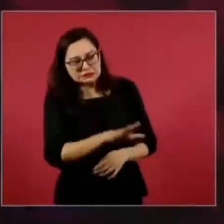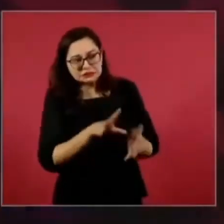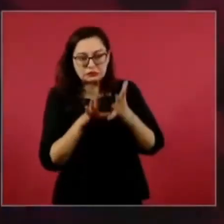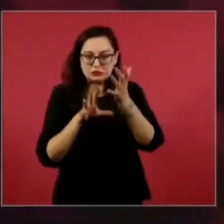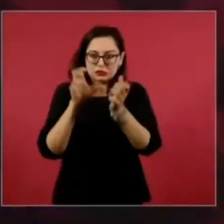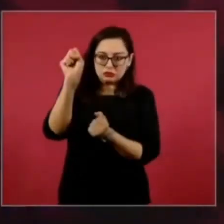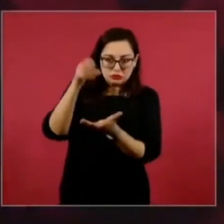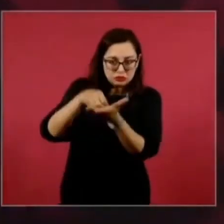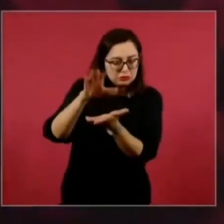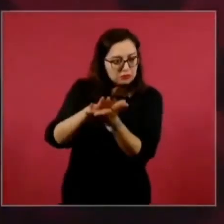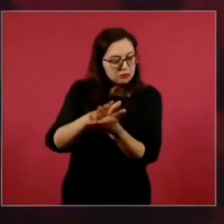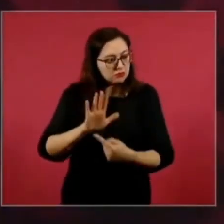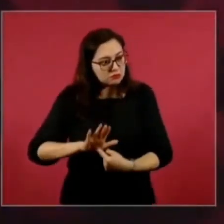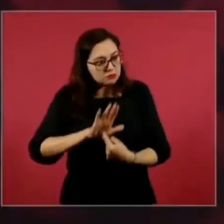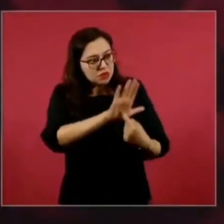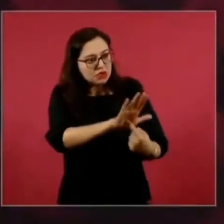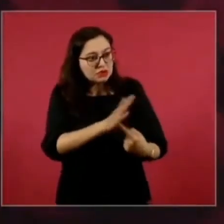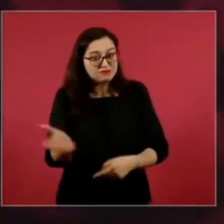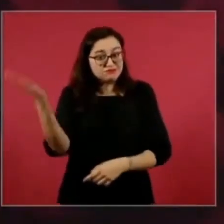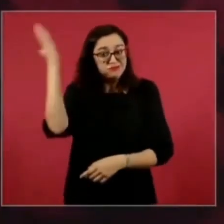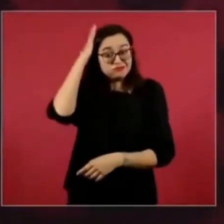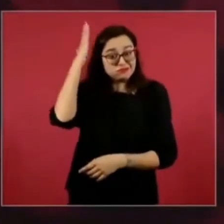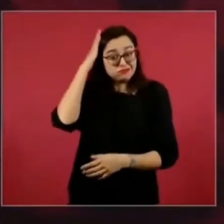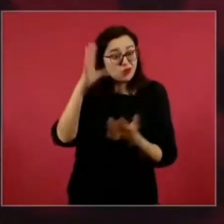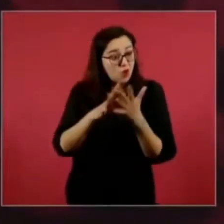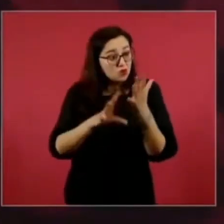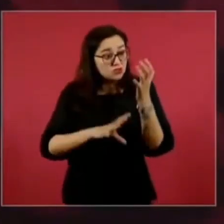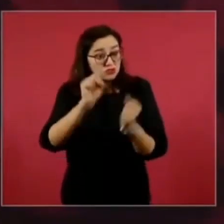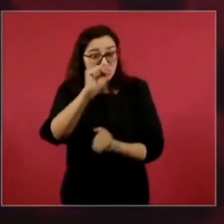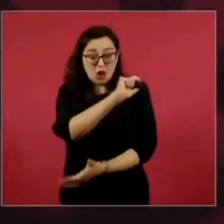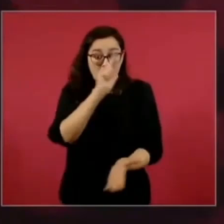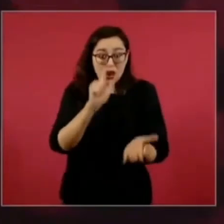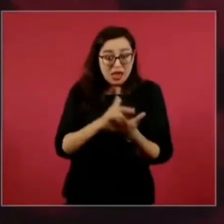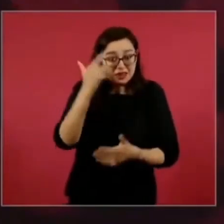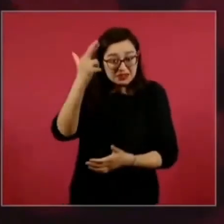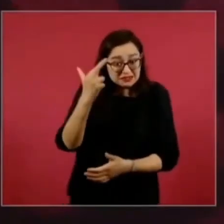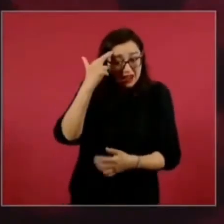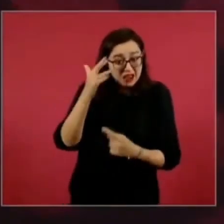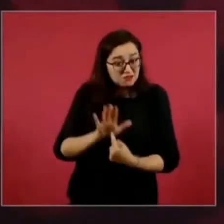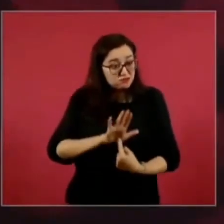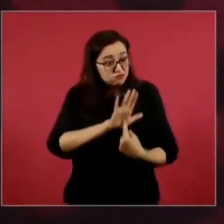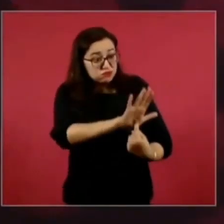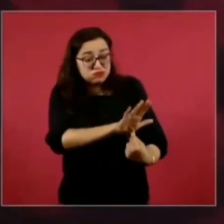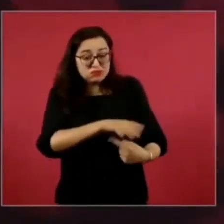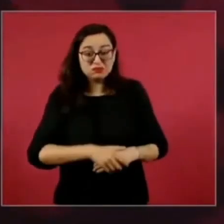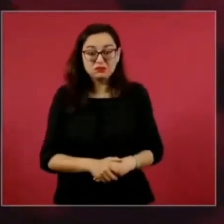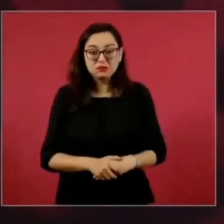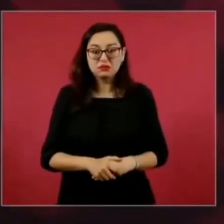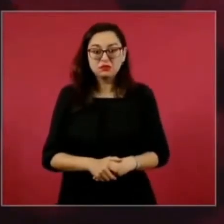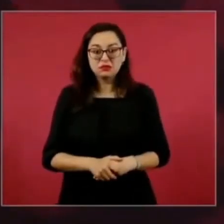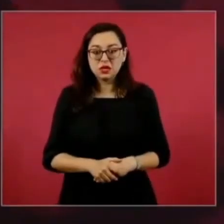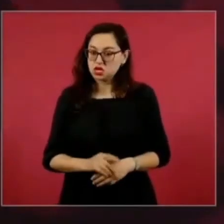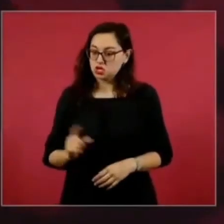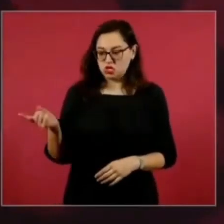pero también es como se queda interpretar,